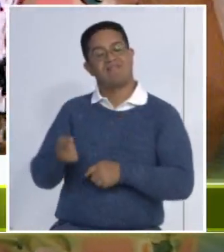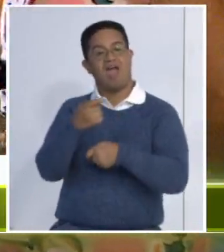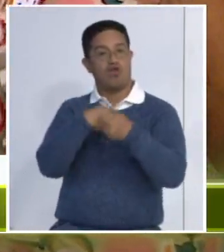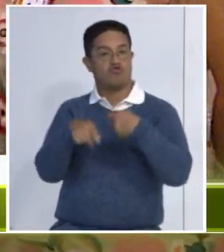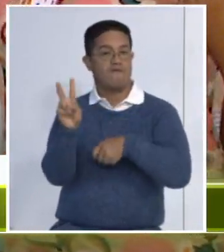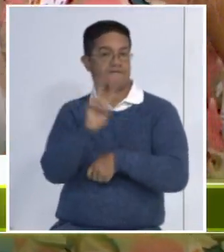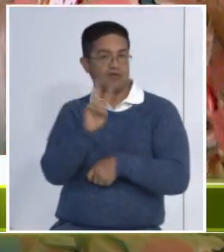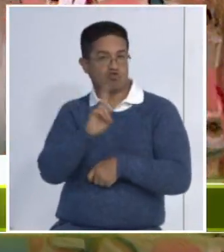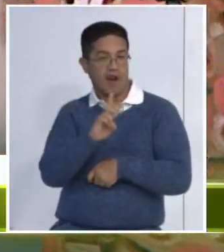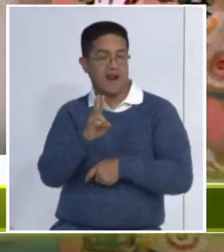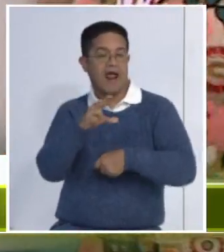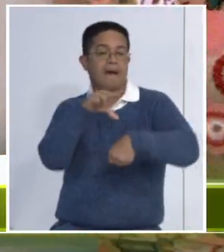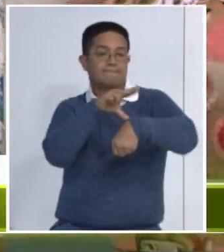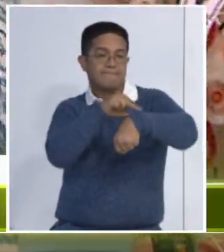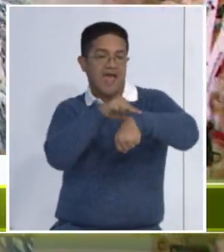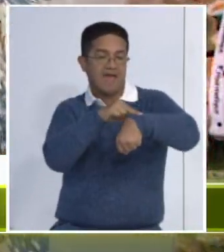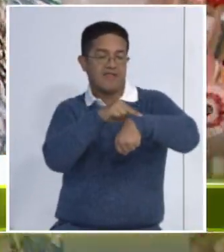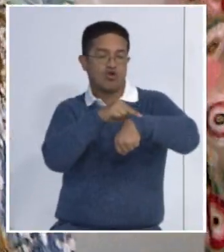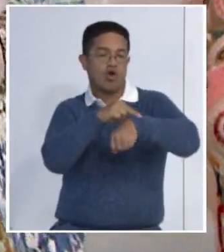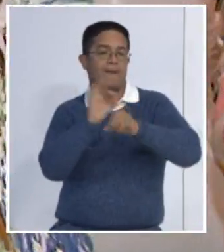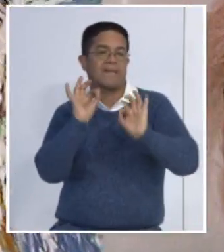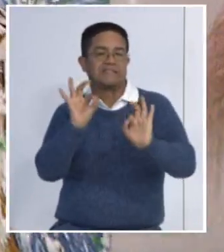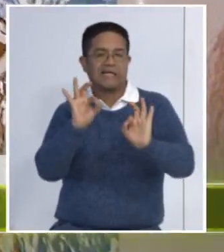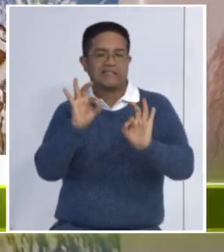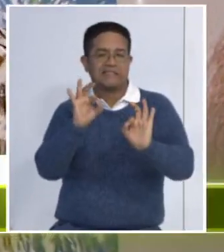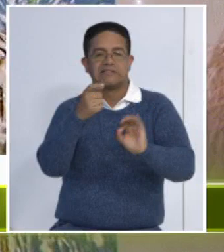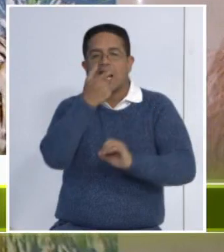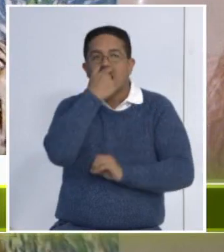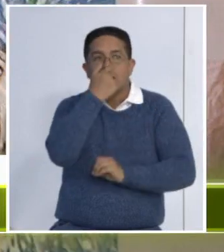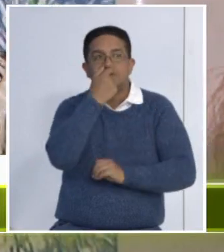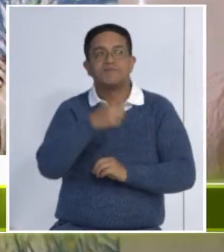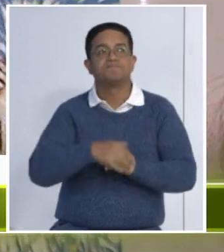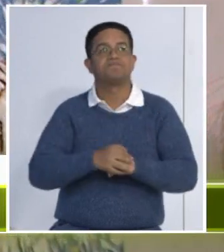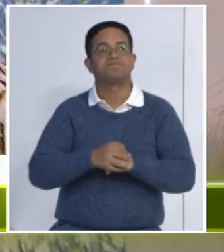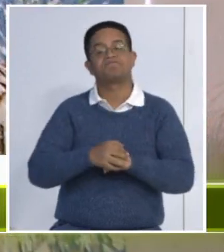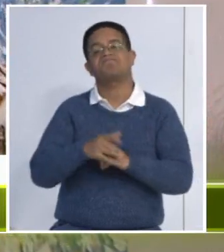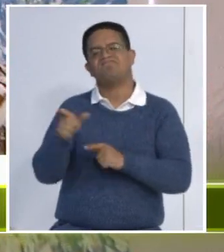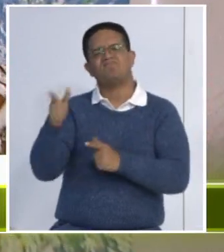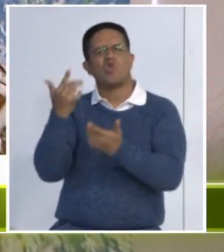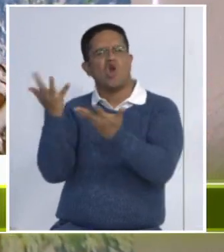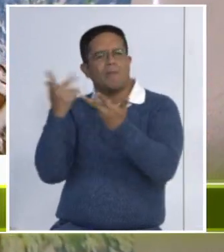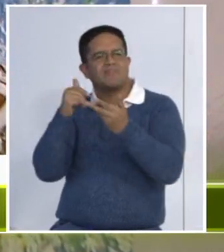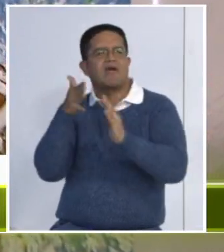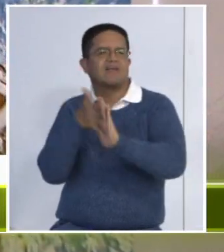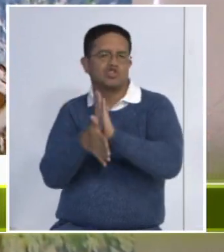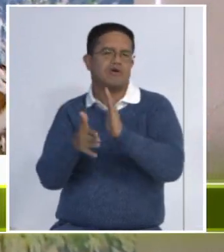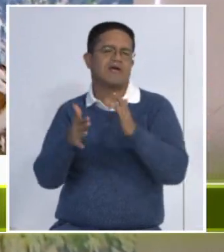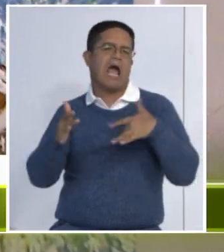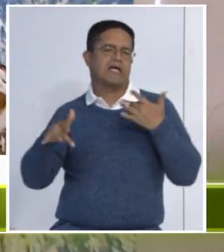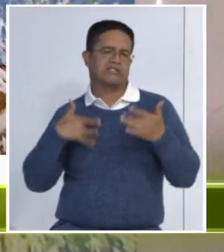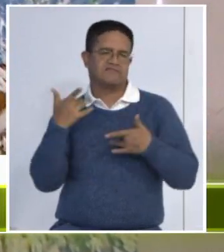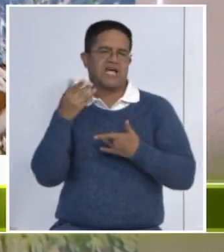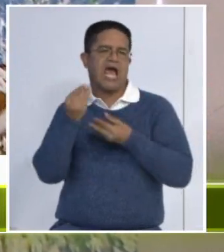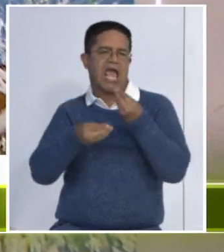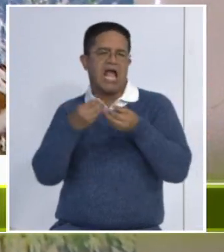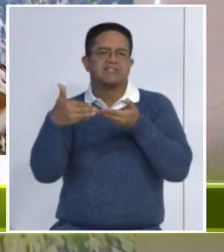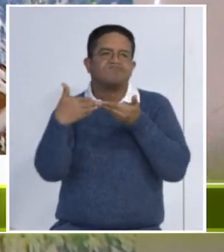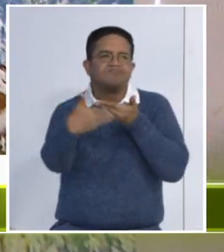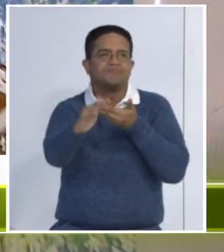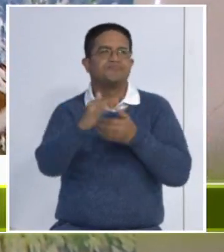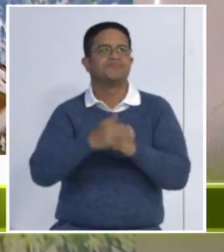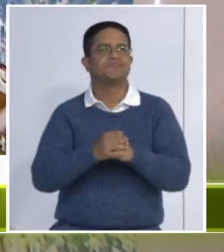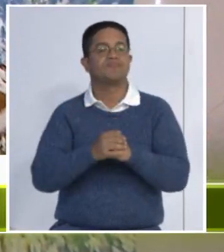Venezolana de Rinología. Nos ha comentado un poco acerca de la importancia que tiene este congreso y de todas las actividades que esta sociedad va a realizar en los